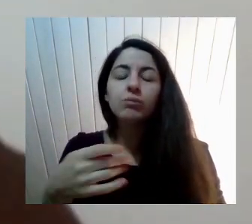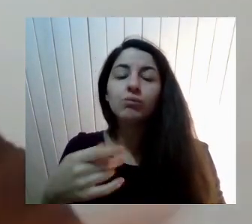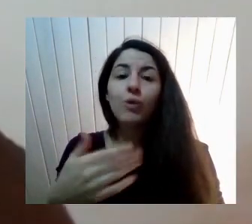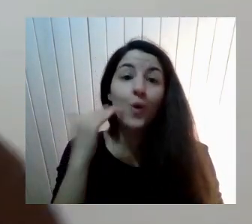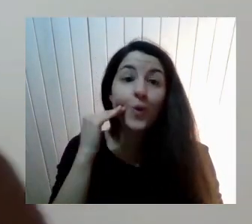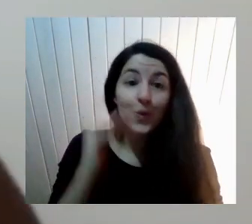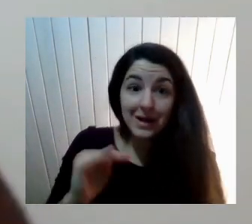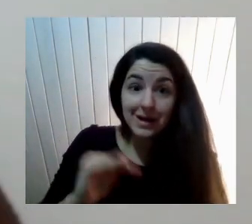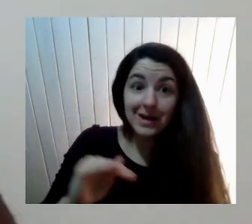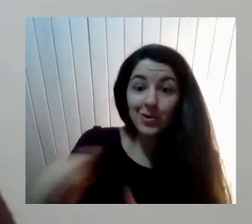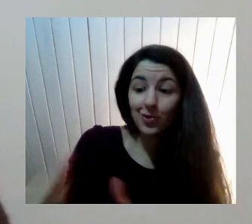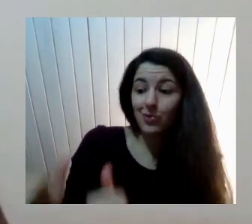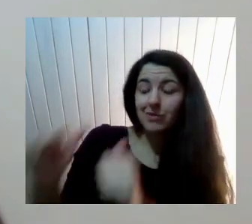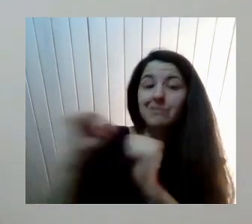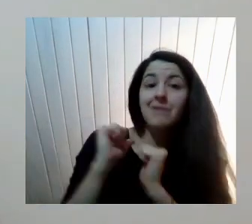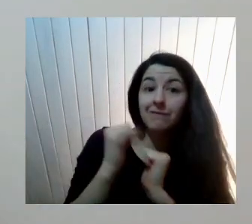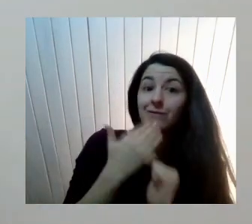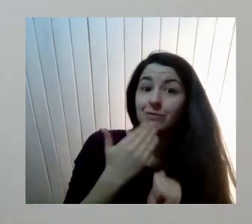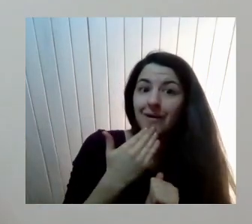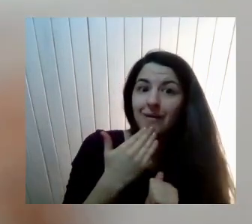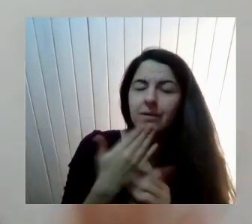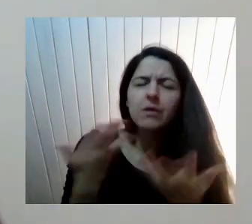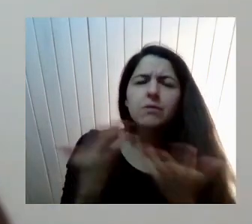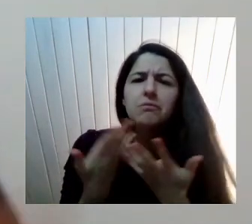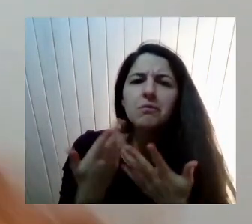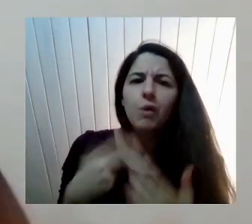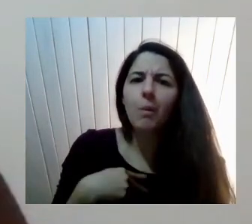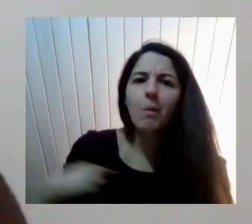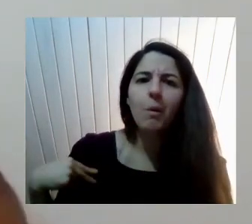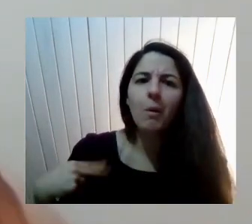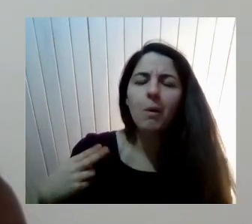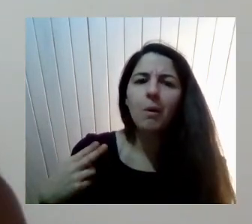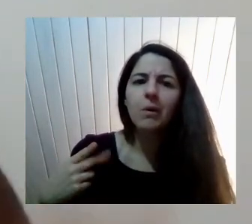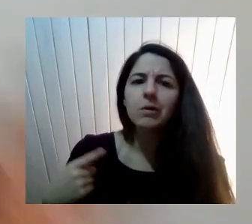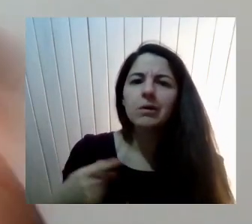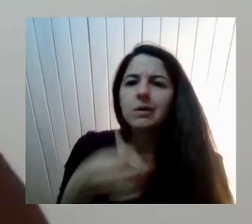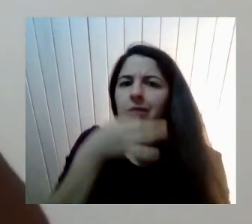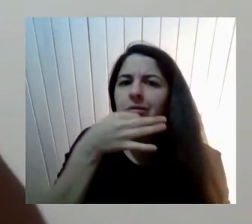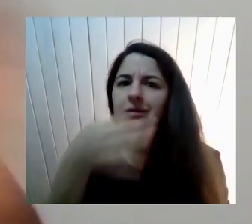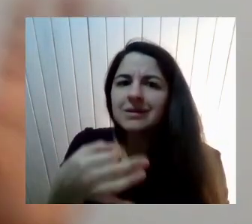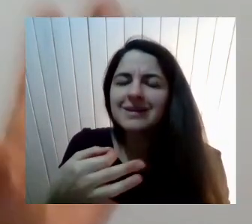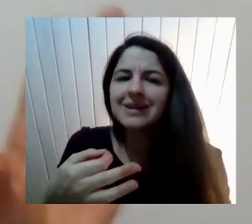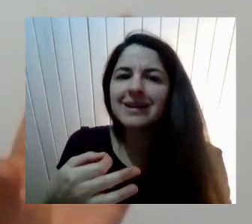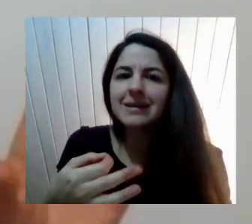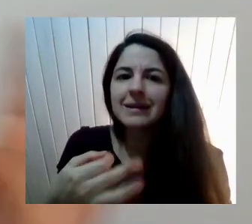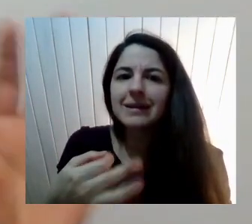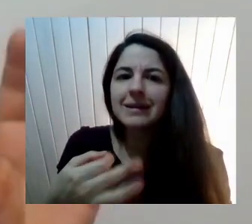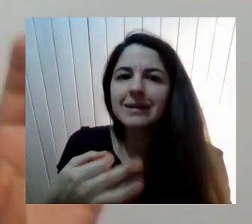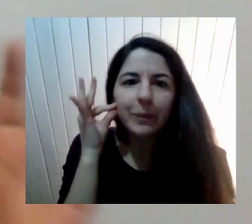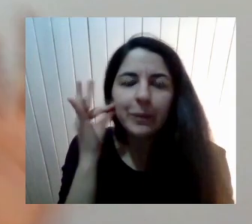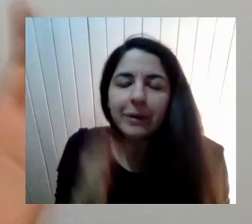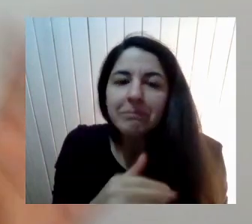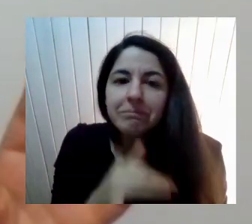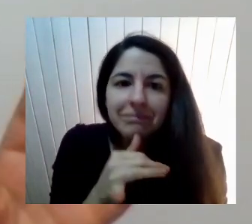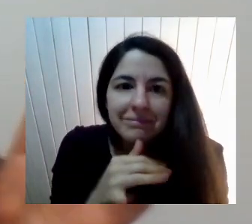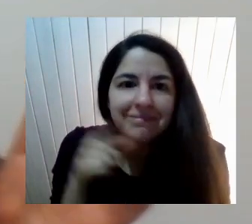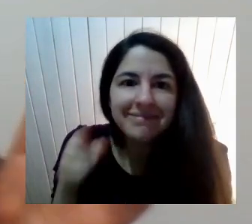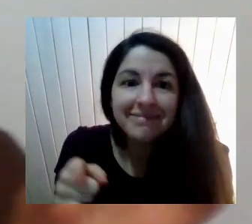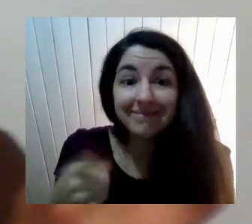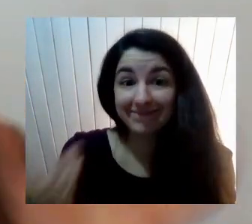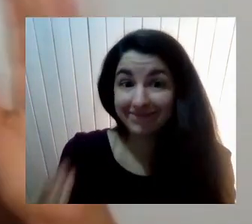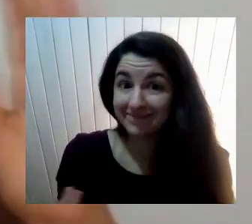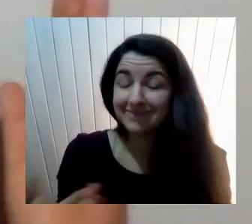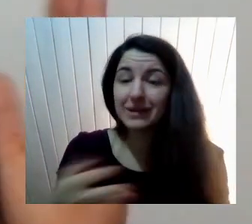Nombrar Lo No Binario Por Ejemplo Cuando Alguien No Se Siente Mujer Ni Hombre Recuerden Que El Tránsito De Esto Ha Sido También De Ese Modo